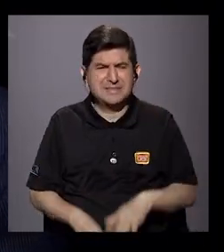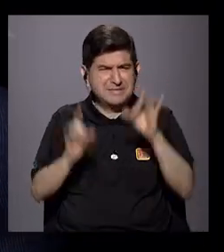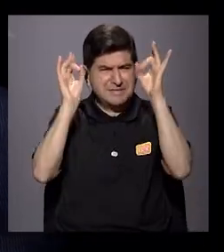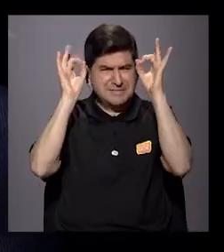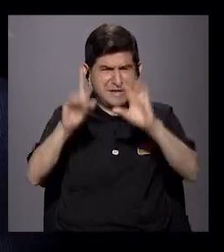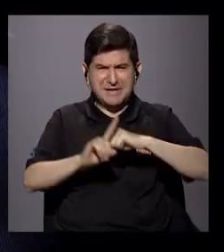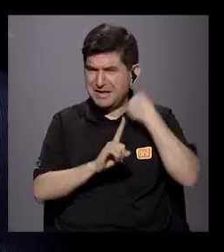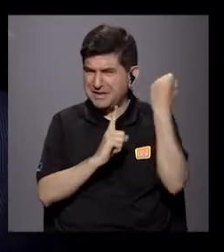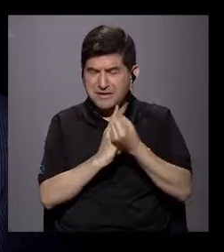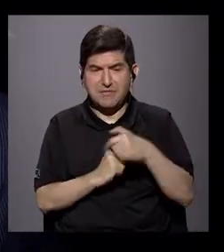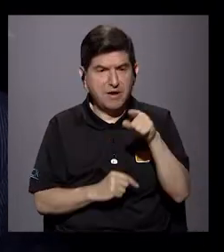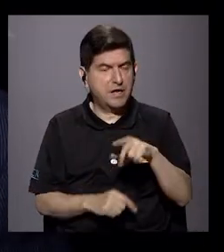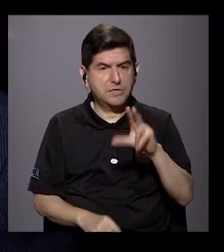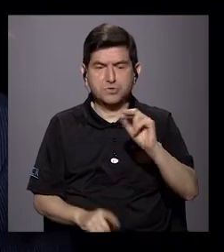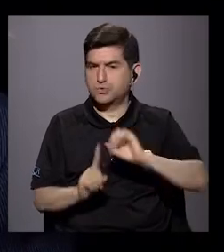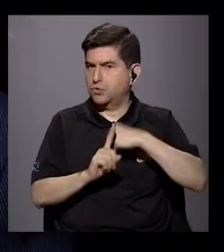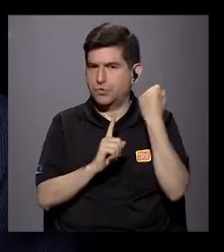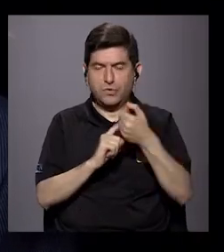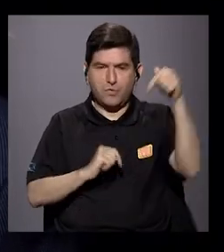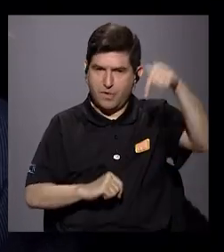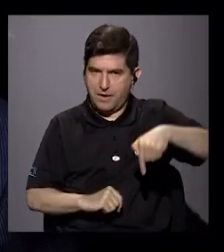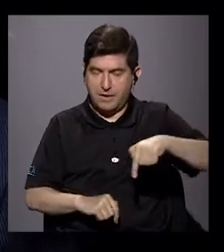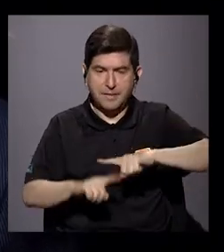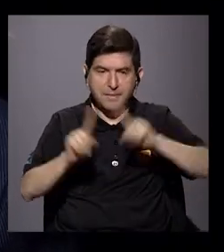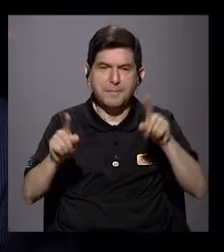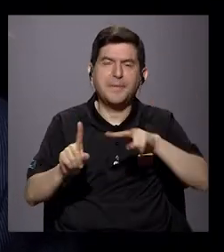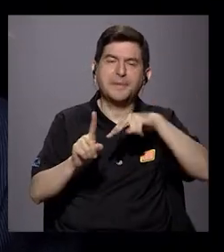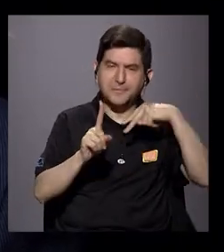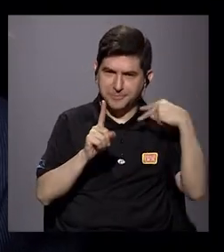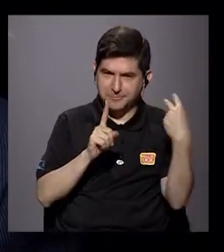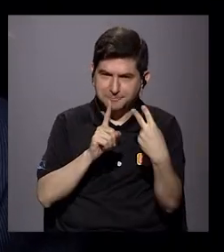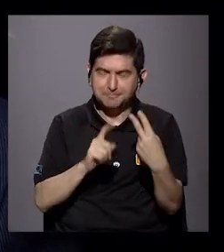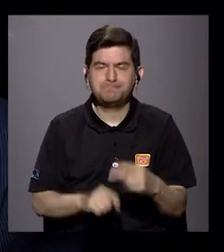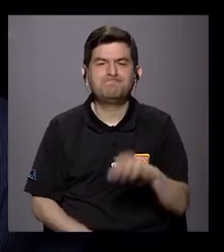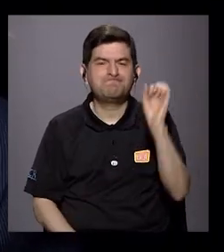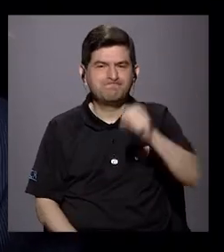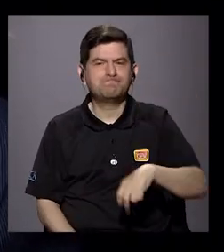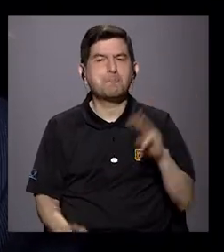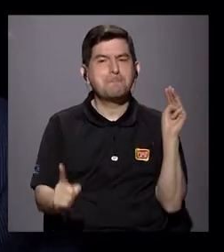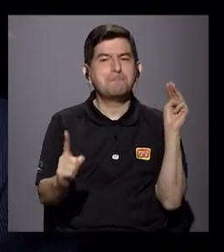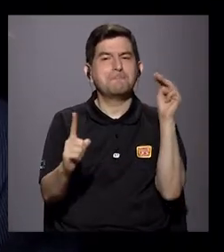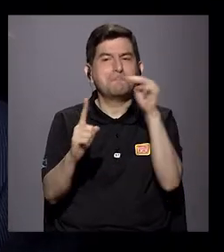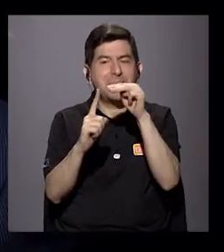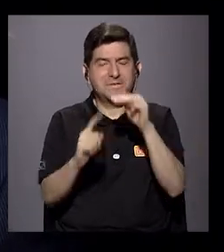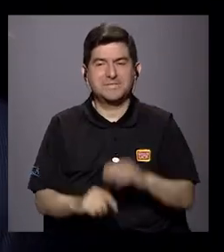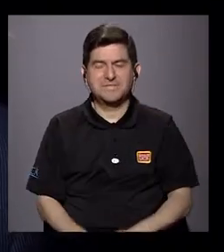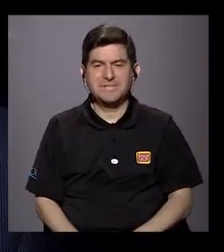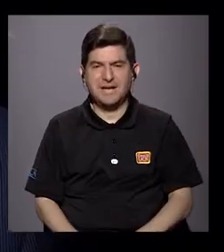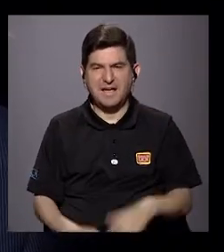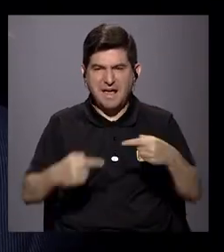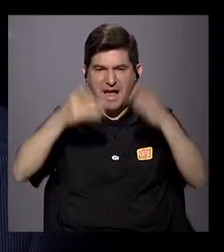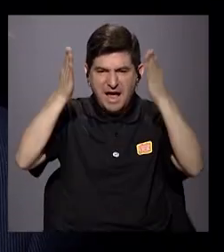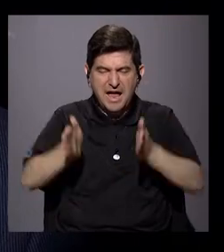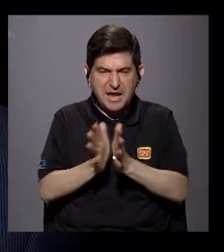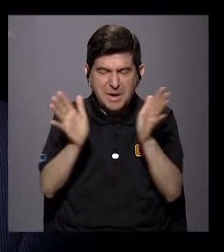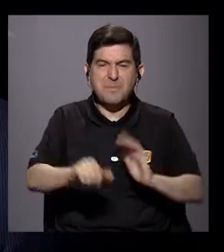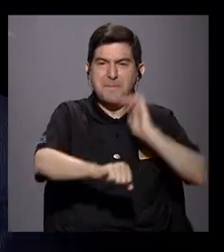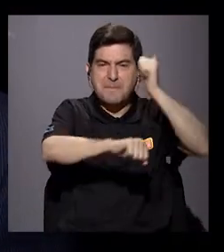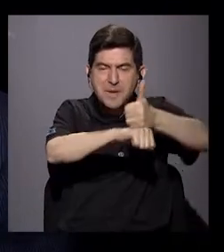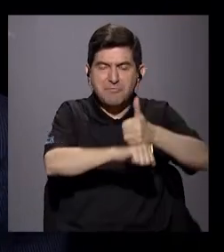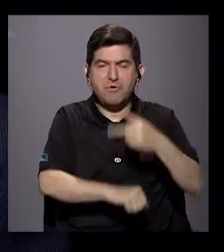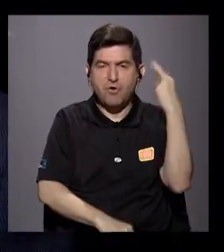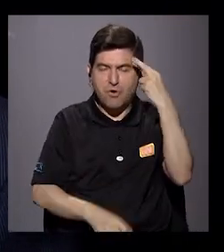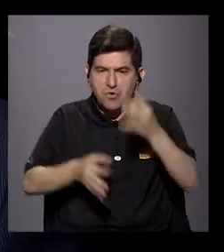Digo, no vamos a llegar a eso, pero efectivamente hay una visión en donde se encuentra ese mensaje de encontrar enemigos públicos